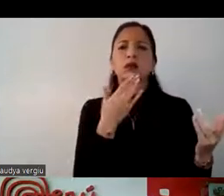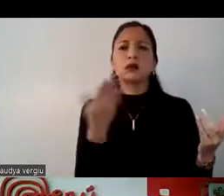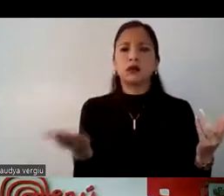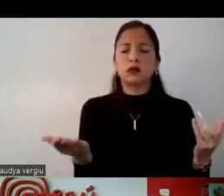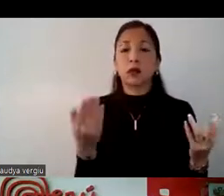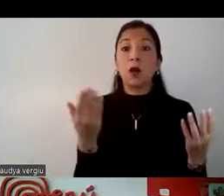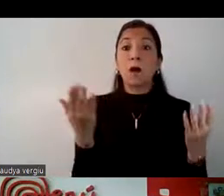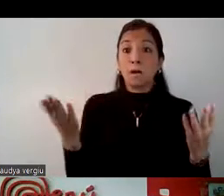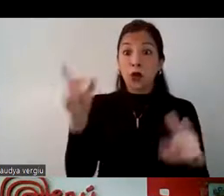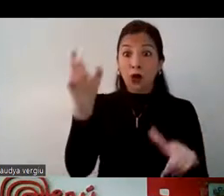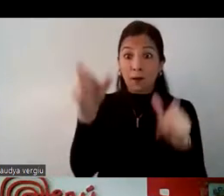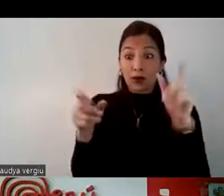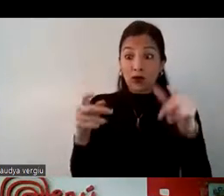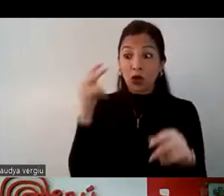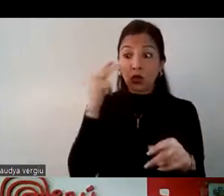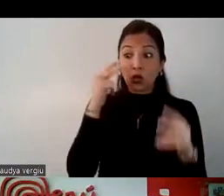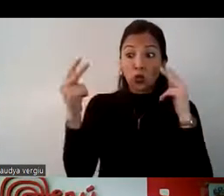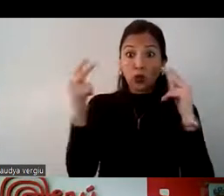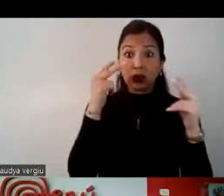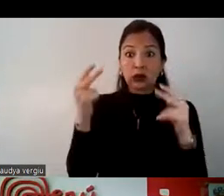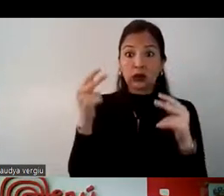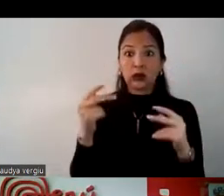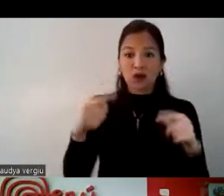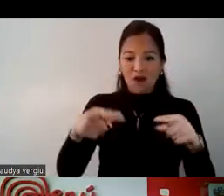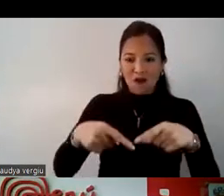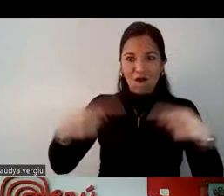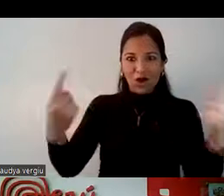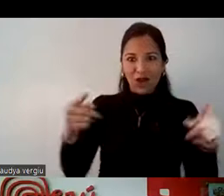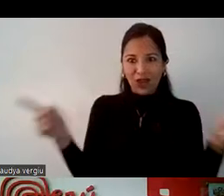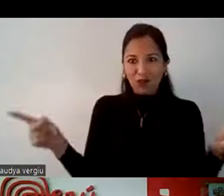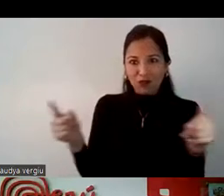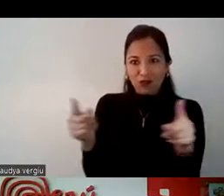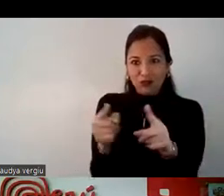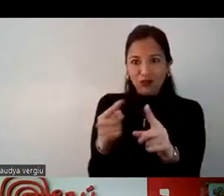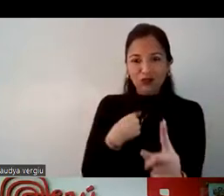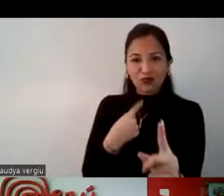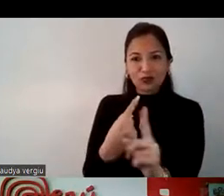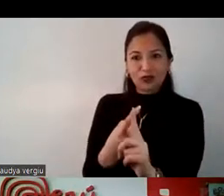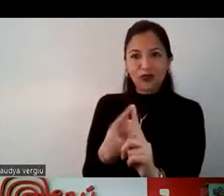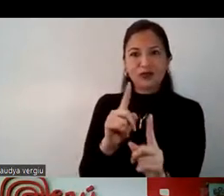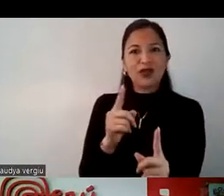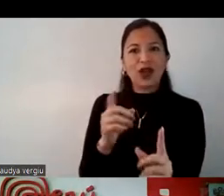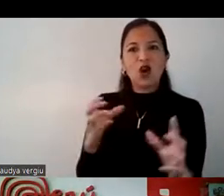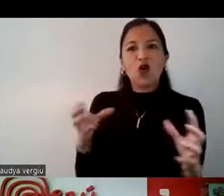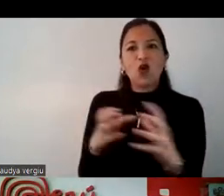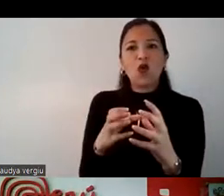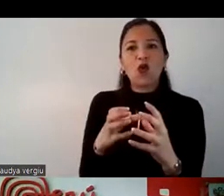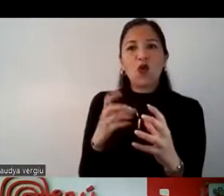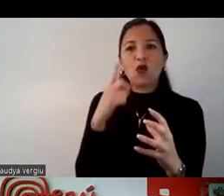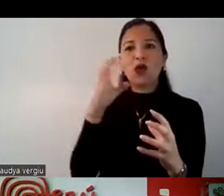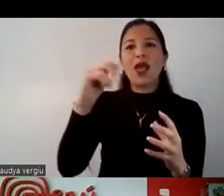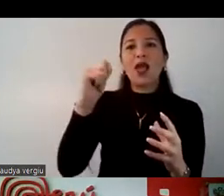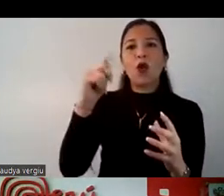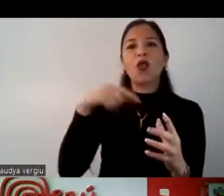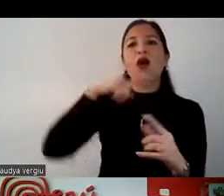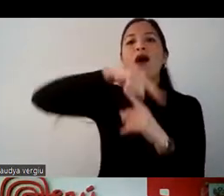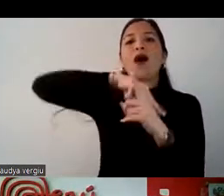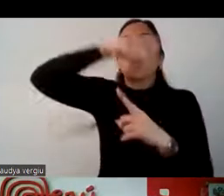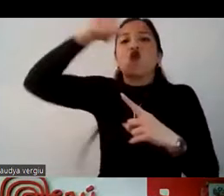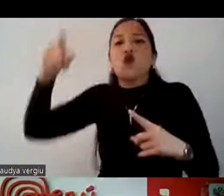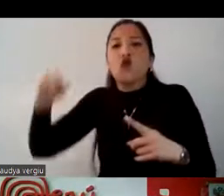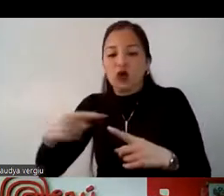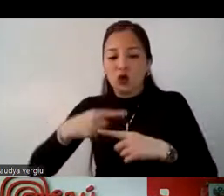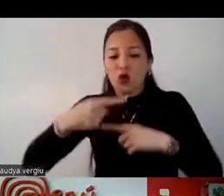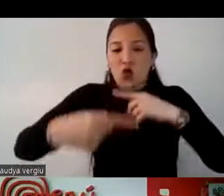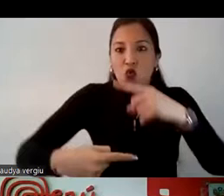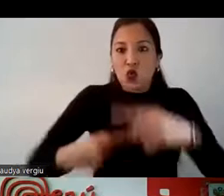turista, como tiene la frontera muy cercana, ya no adquiere un paquete turístico en Ecuador, sino que cruza por su